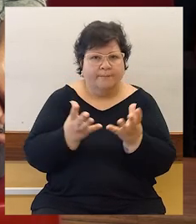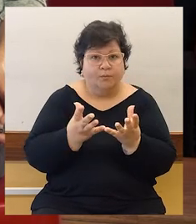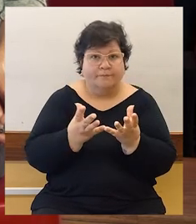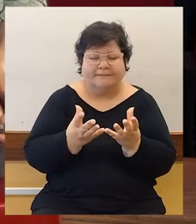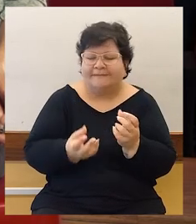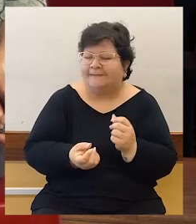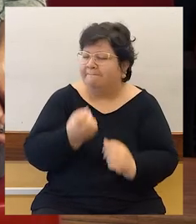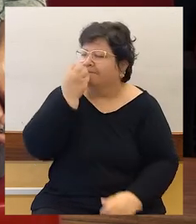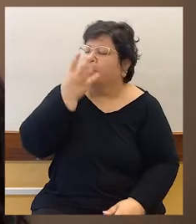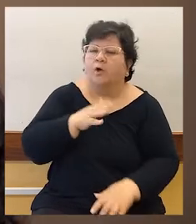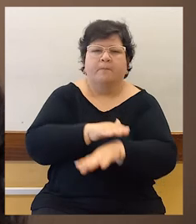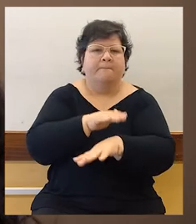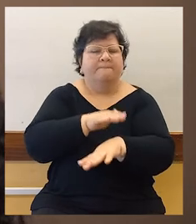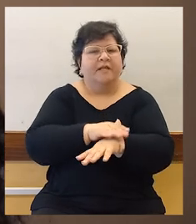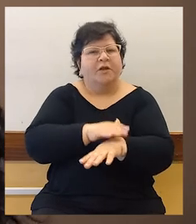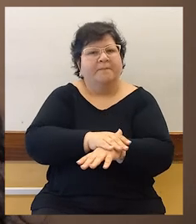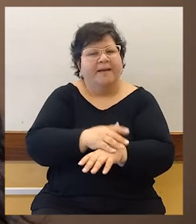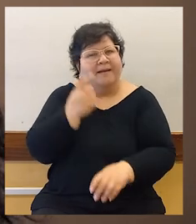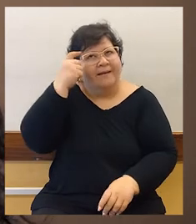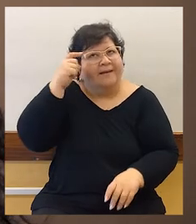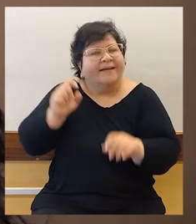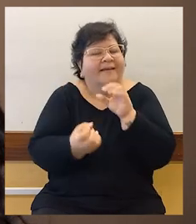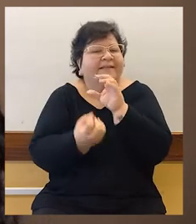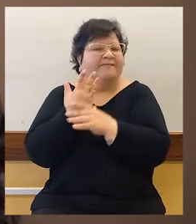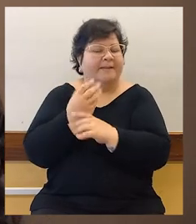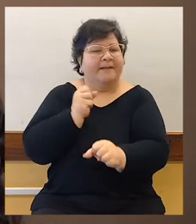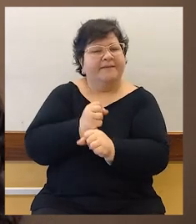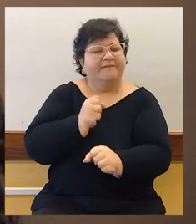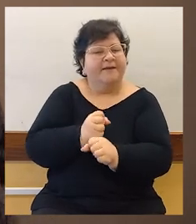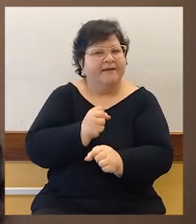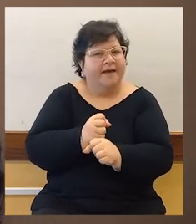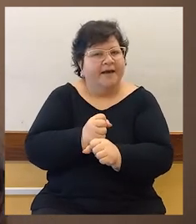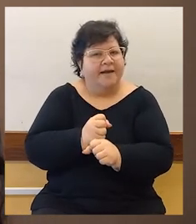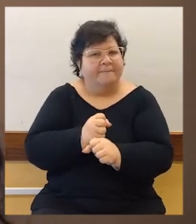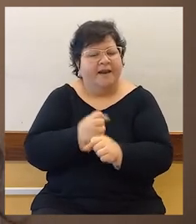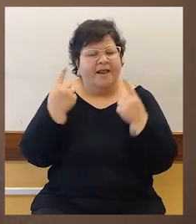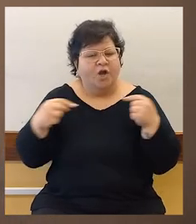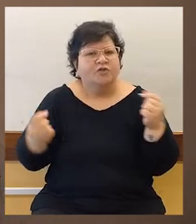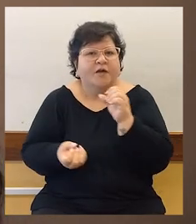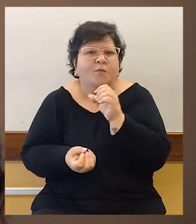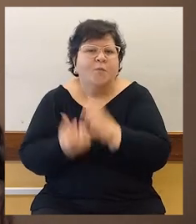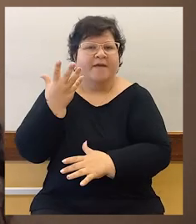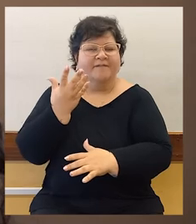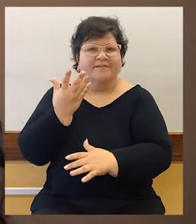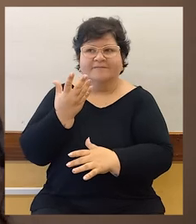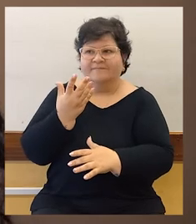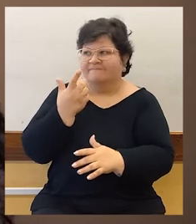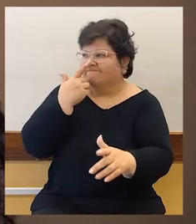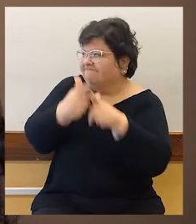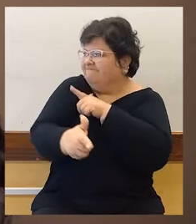creatividad, para trabajar todo lo que tenga que ver con lo novedoso, con lo nuevo, con lo espontáneo,